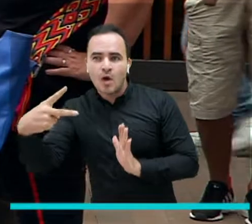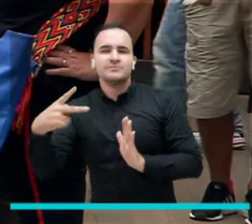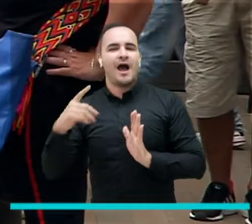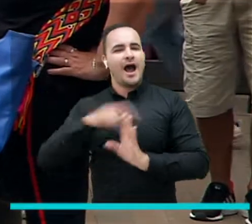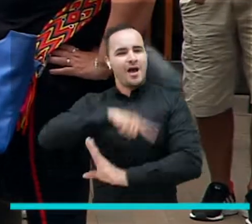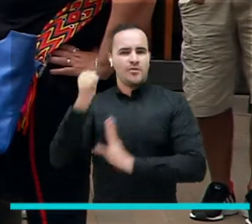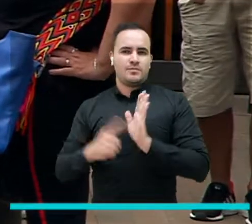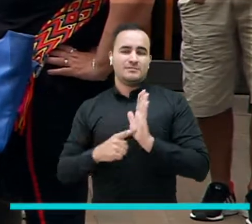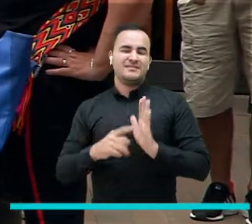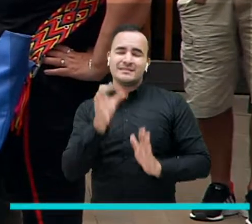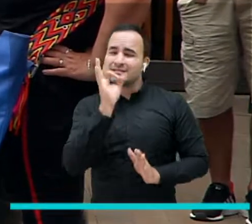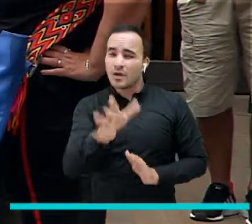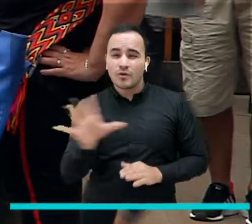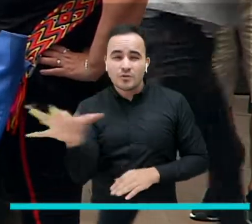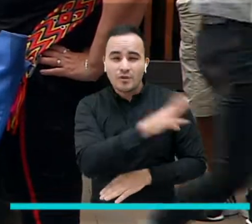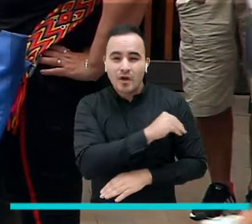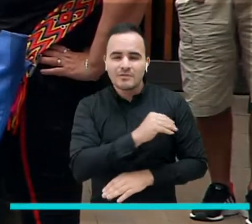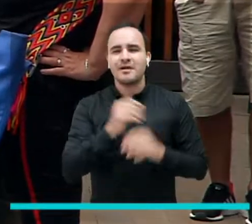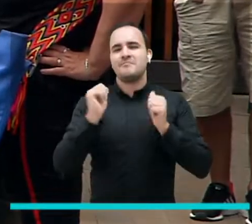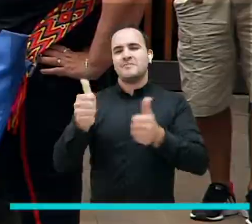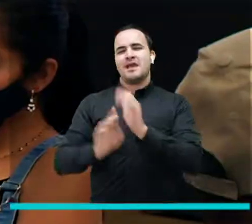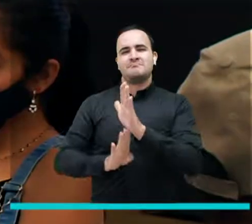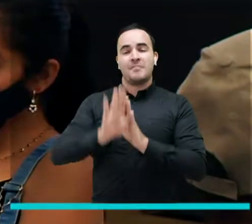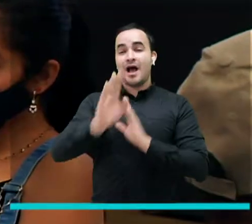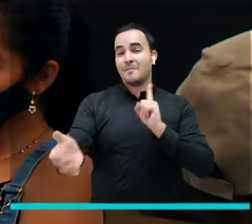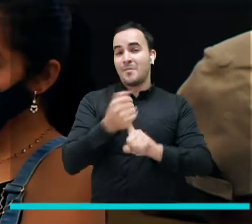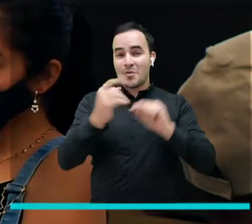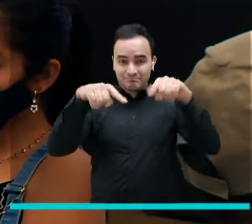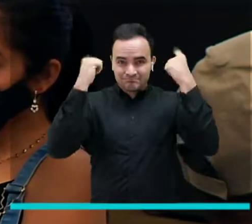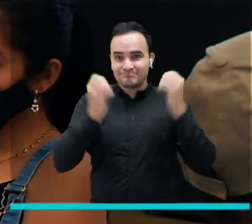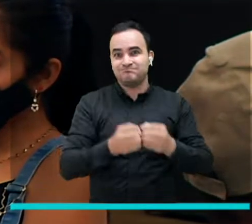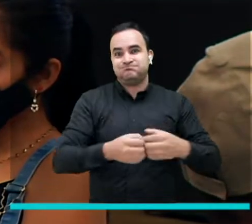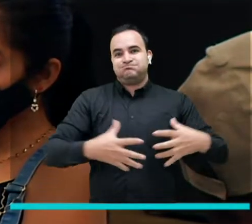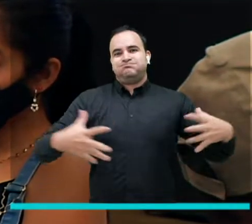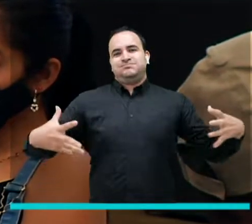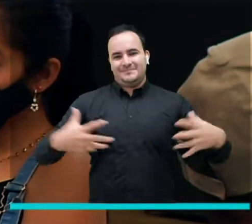el esquema así entre todos vamos a poder aportarle a esta mente